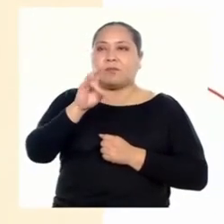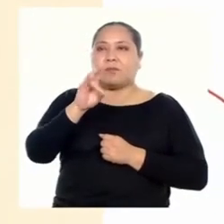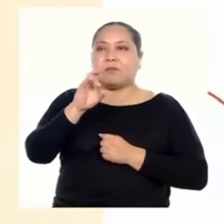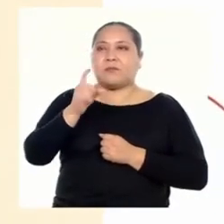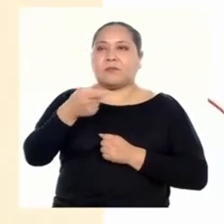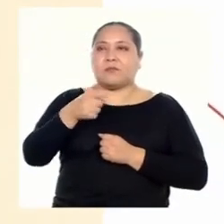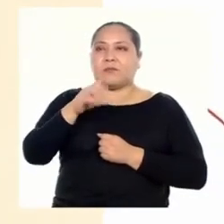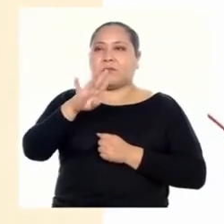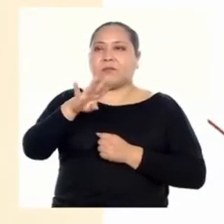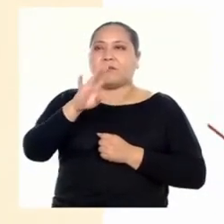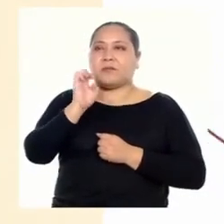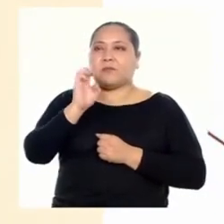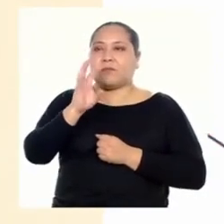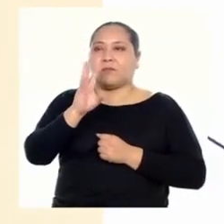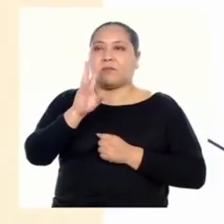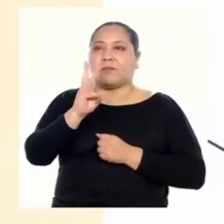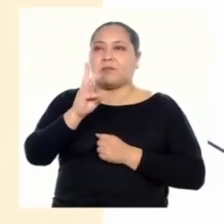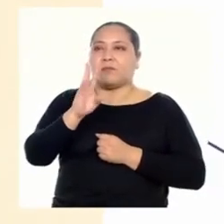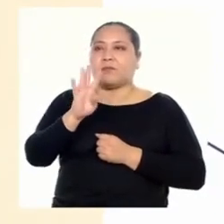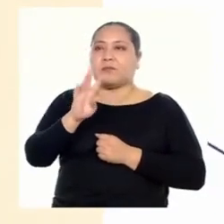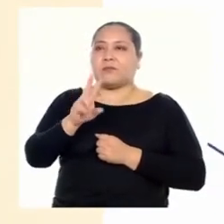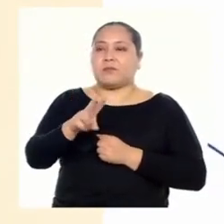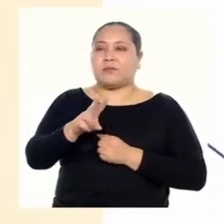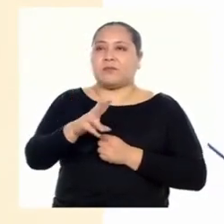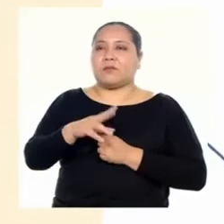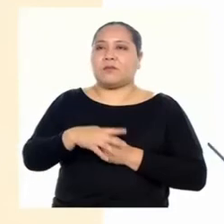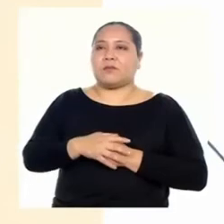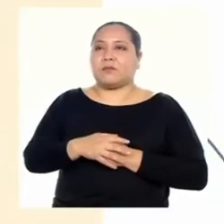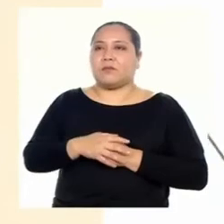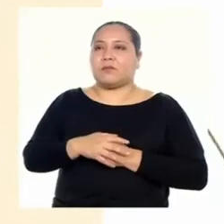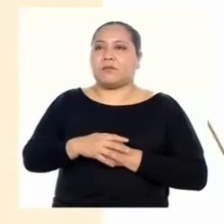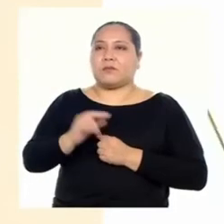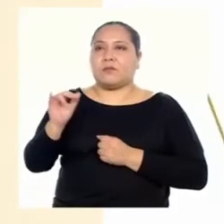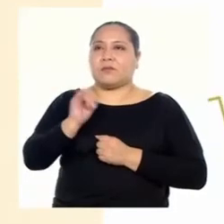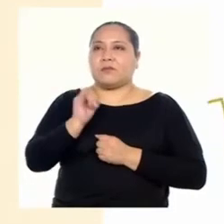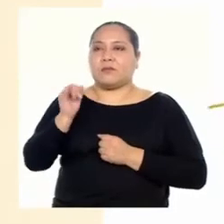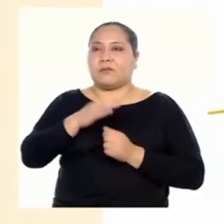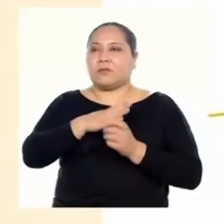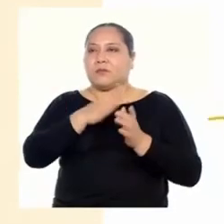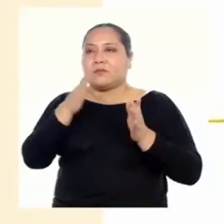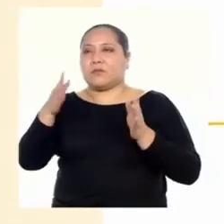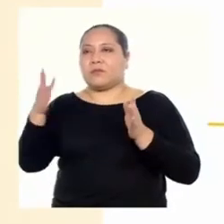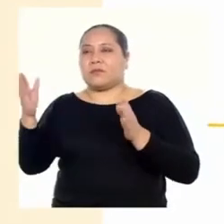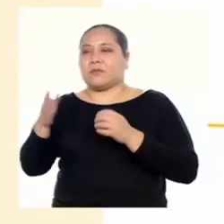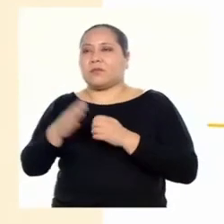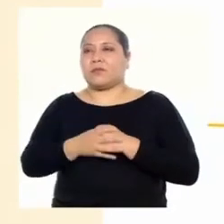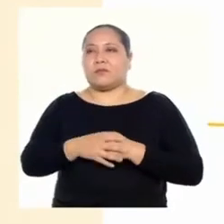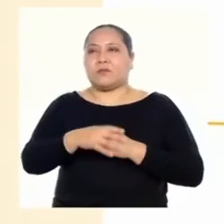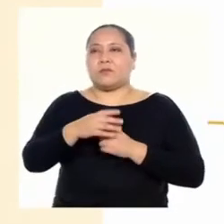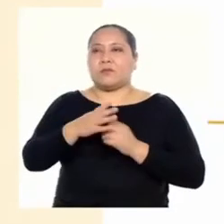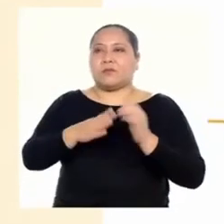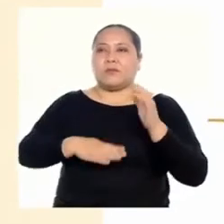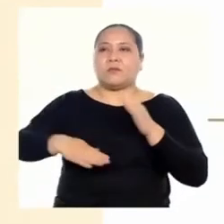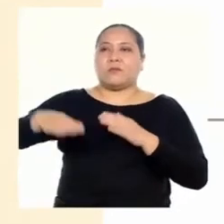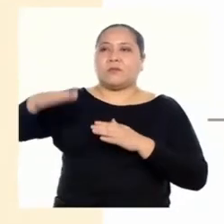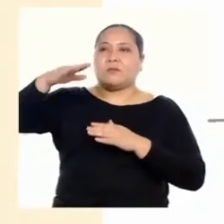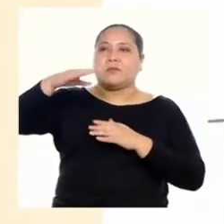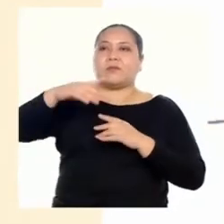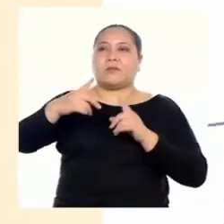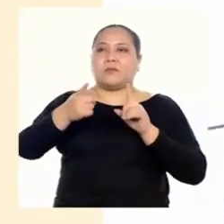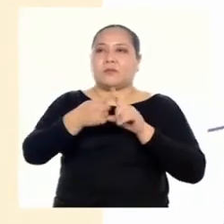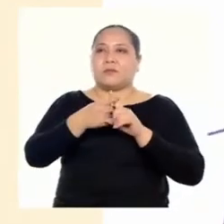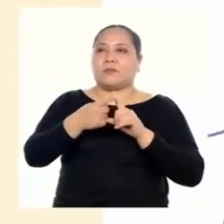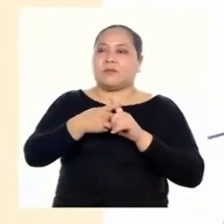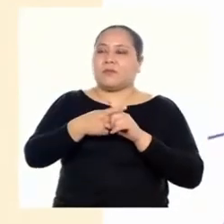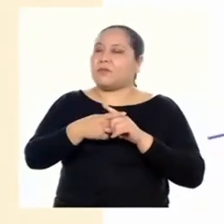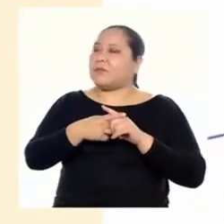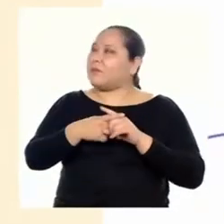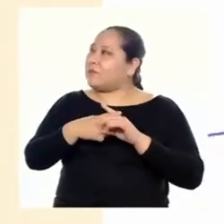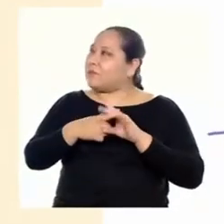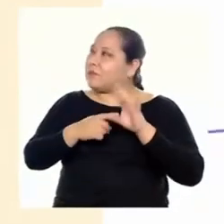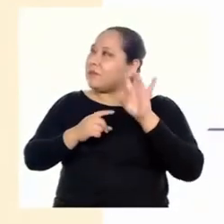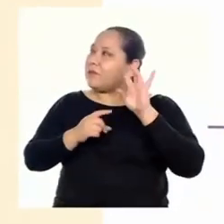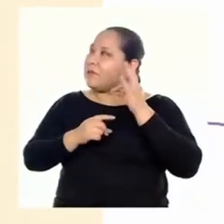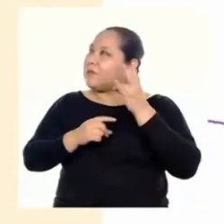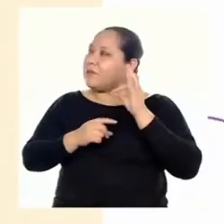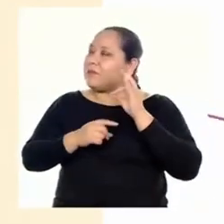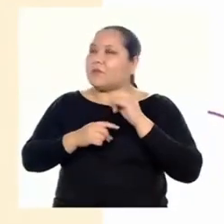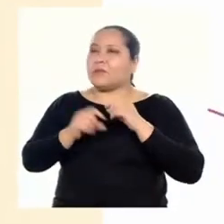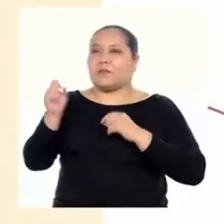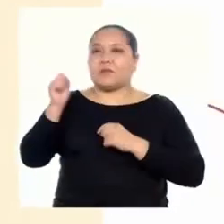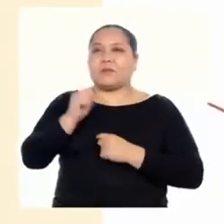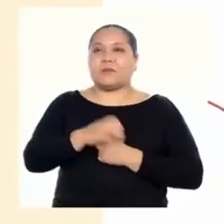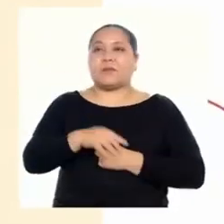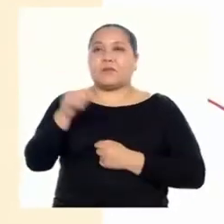Es verdad. Tendría que igualarla a las demás expresiones. Y para eso, elevo a la séptima, ¿cierto? Así es.